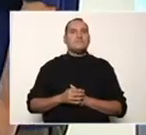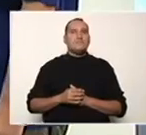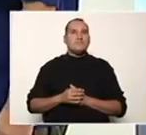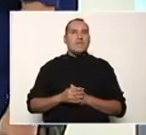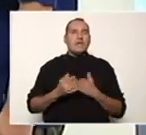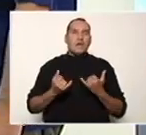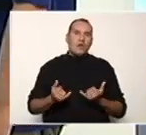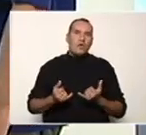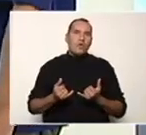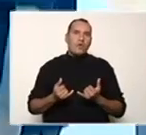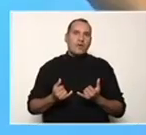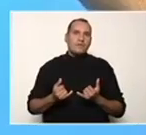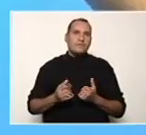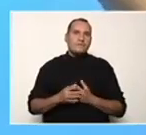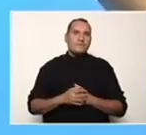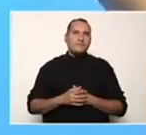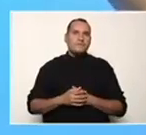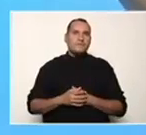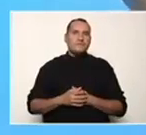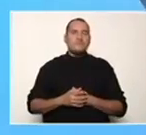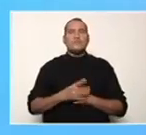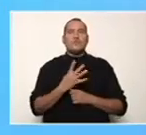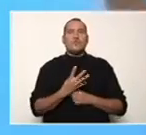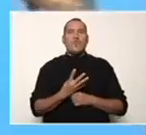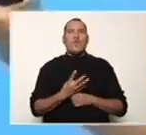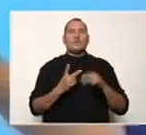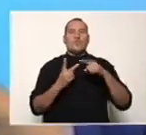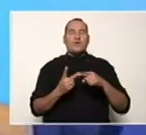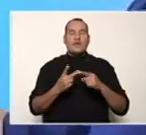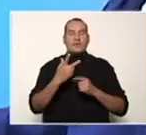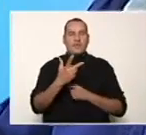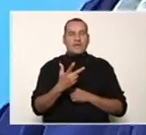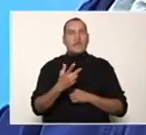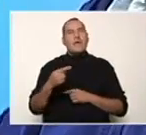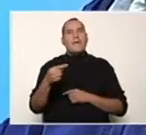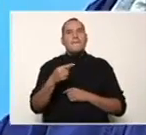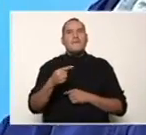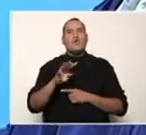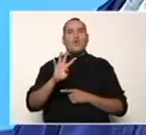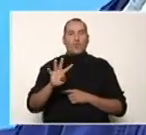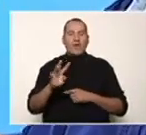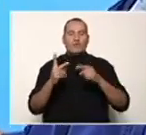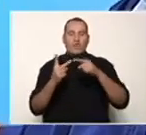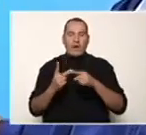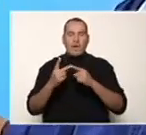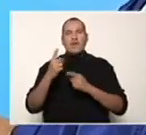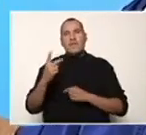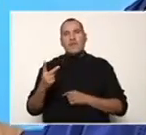Raíz de 3, 4 raíz de 3 menos 4 raíz de 2 queda igual.